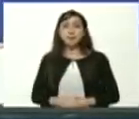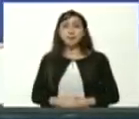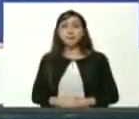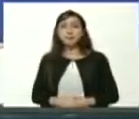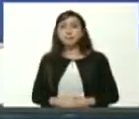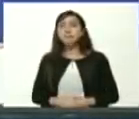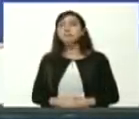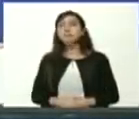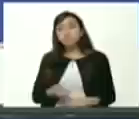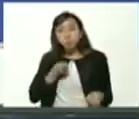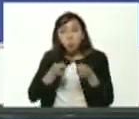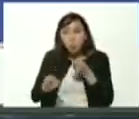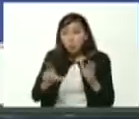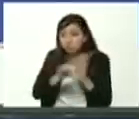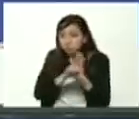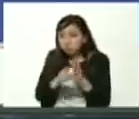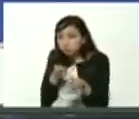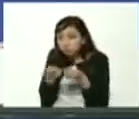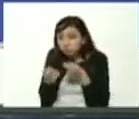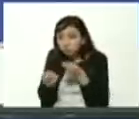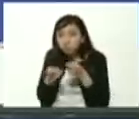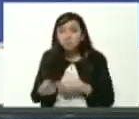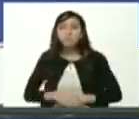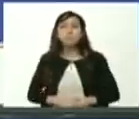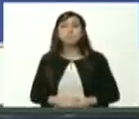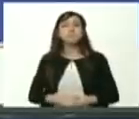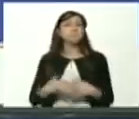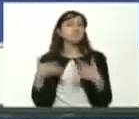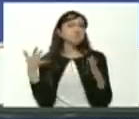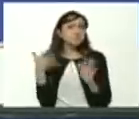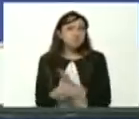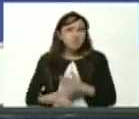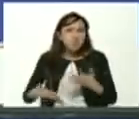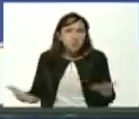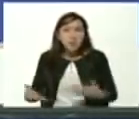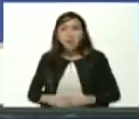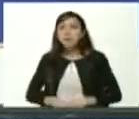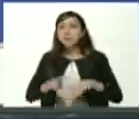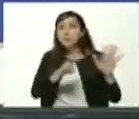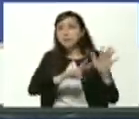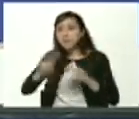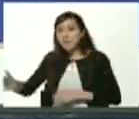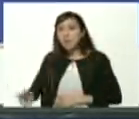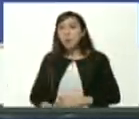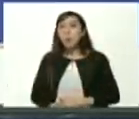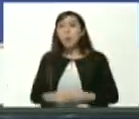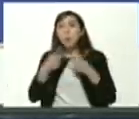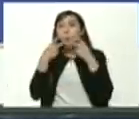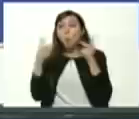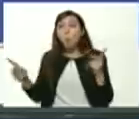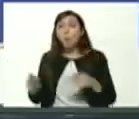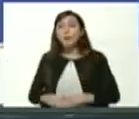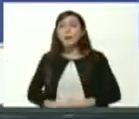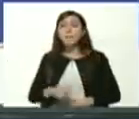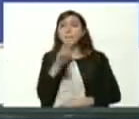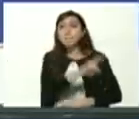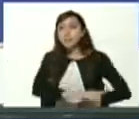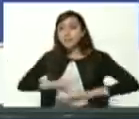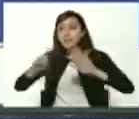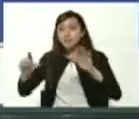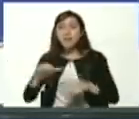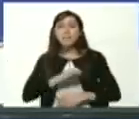reguladas por la ley ¿ves? quieren decir 72 públicas 26